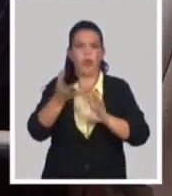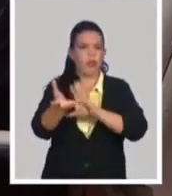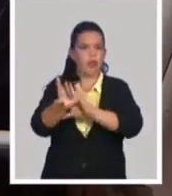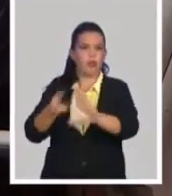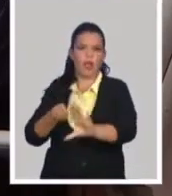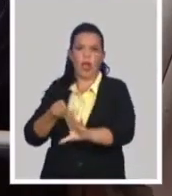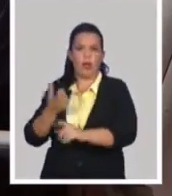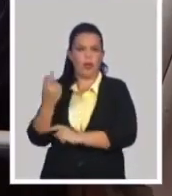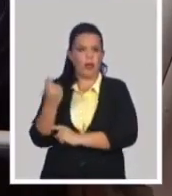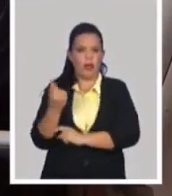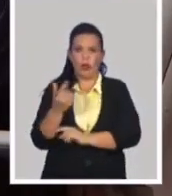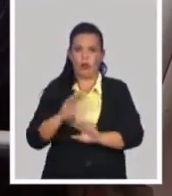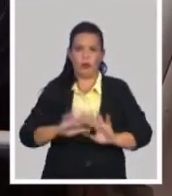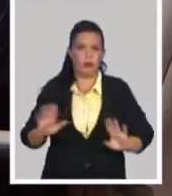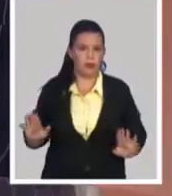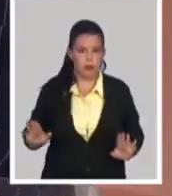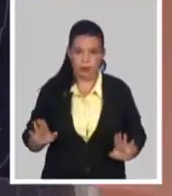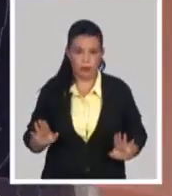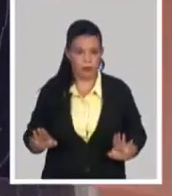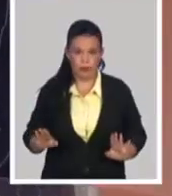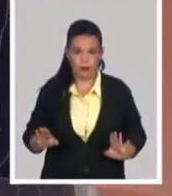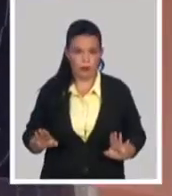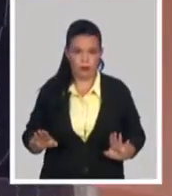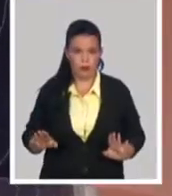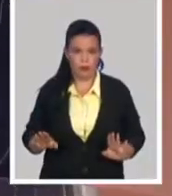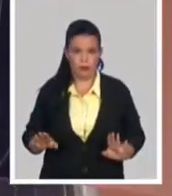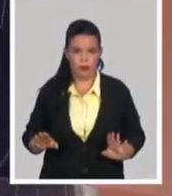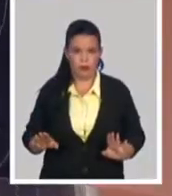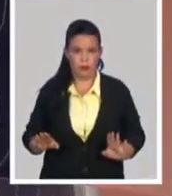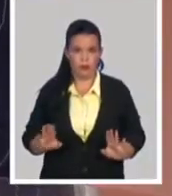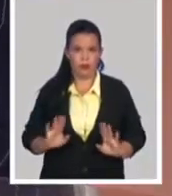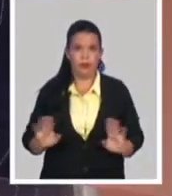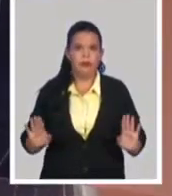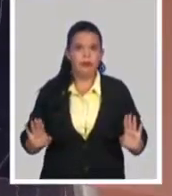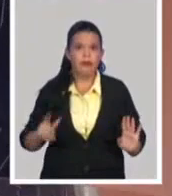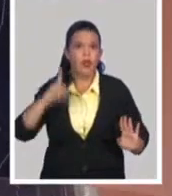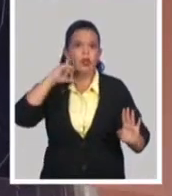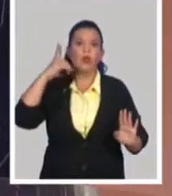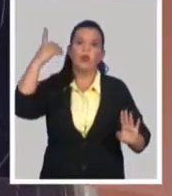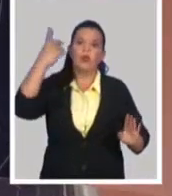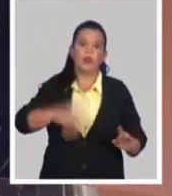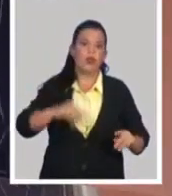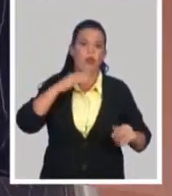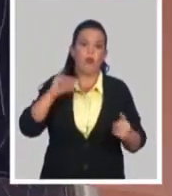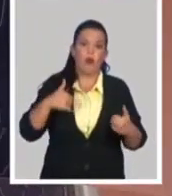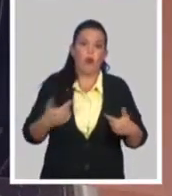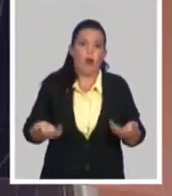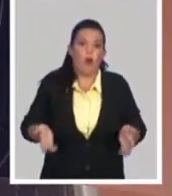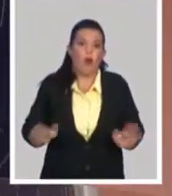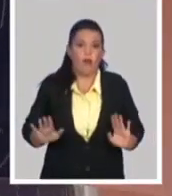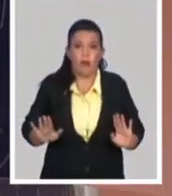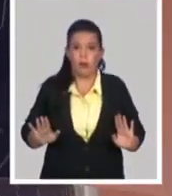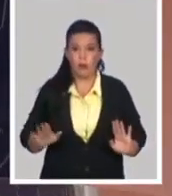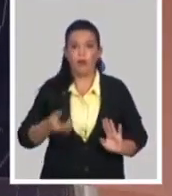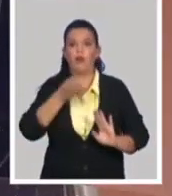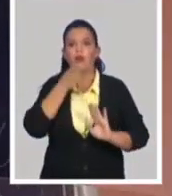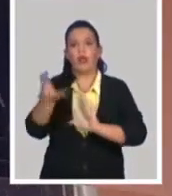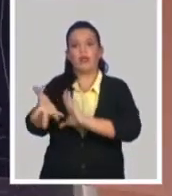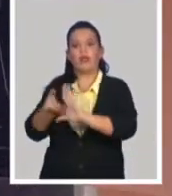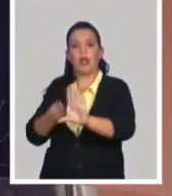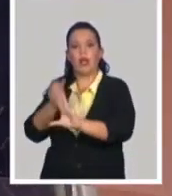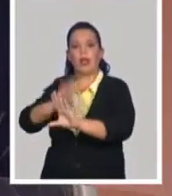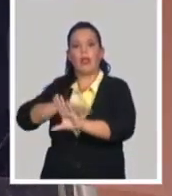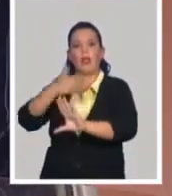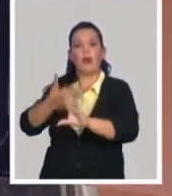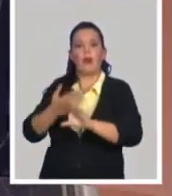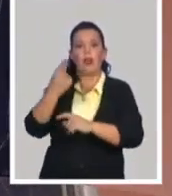certificado. Ni en este minuto ni en un periodo de tiempo que no se puede establecer desde ahora porque no tenemos la